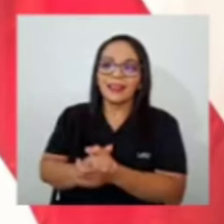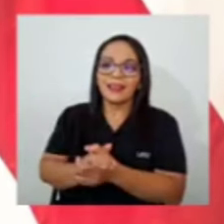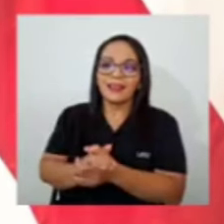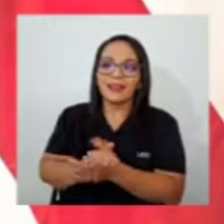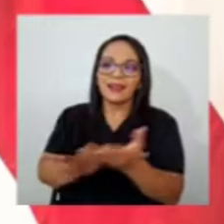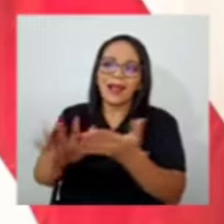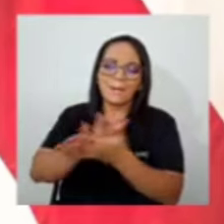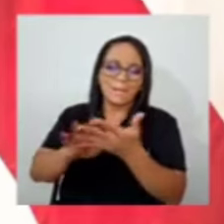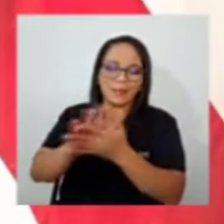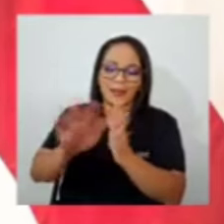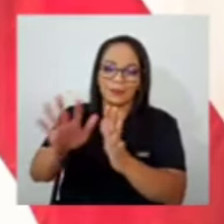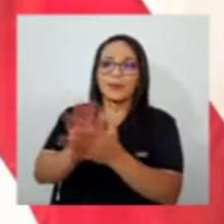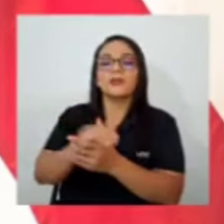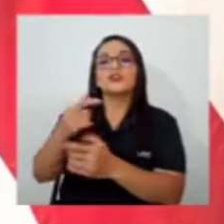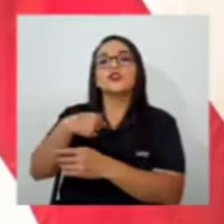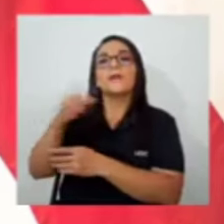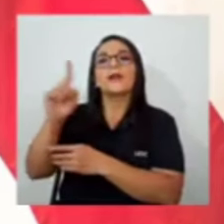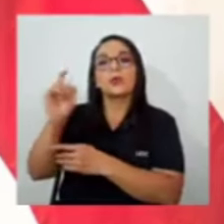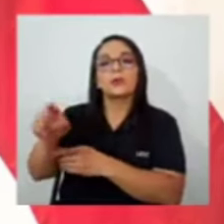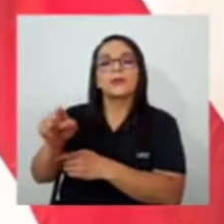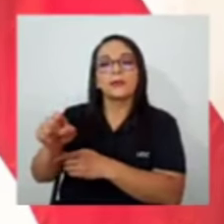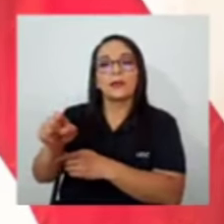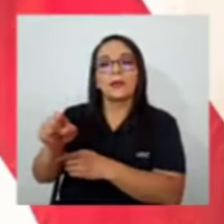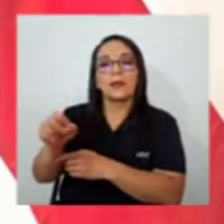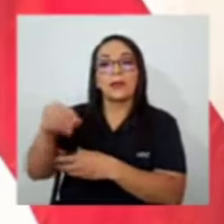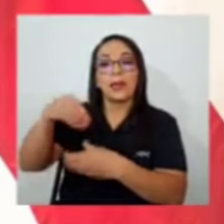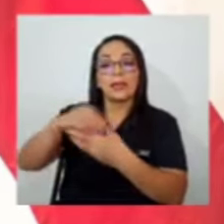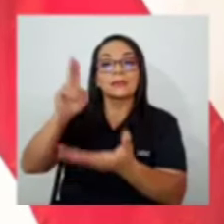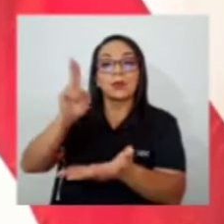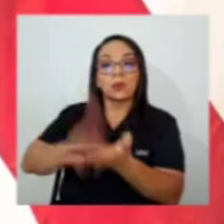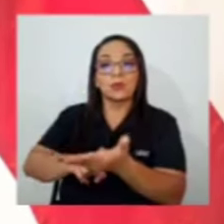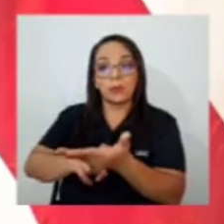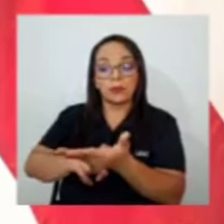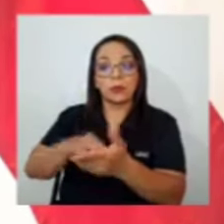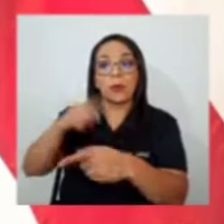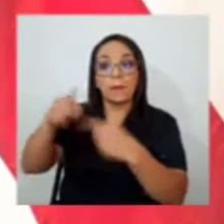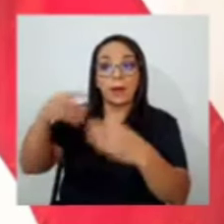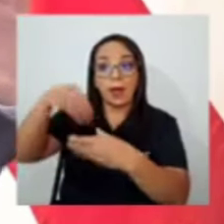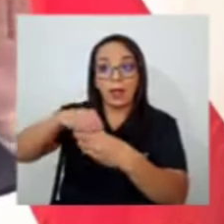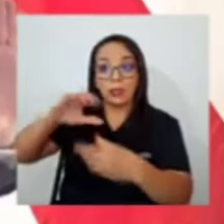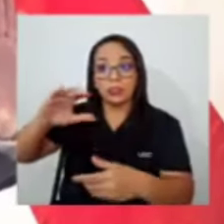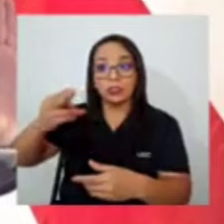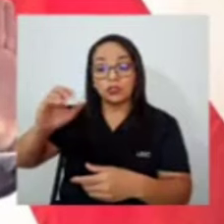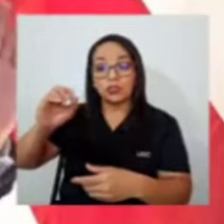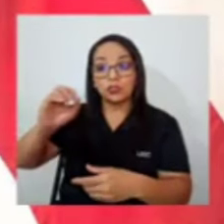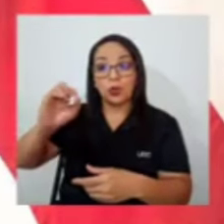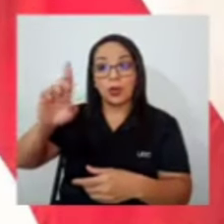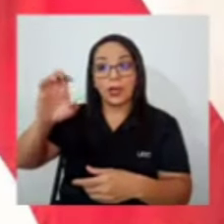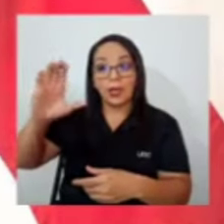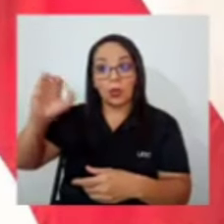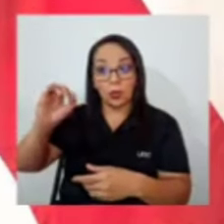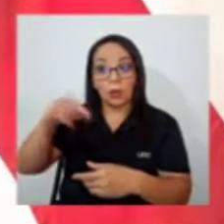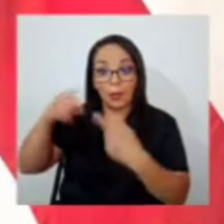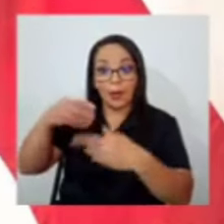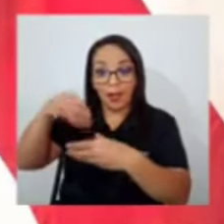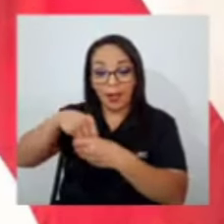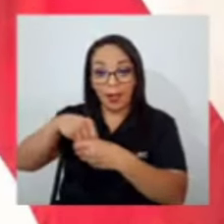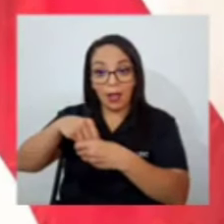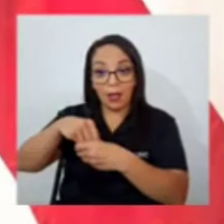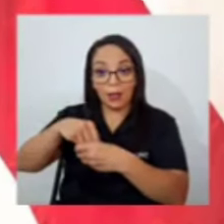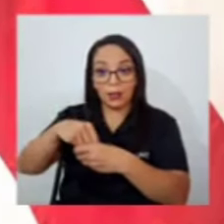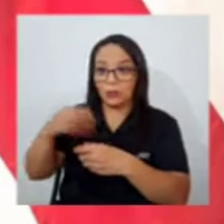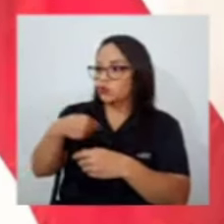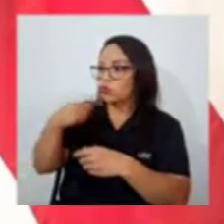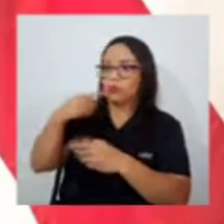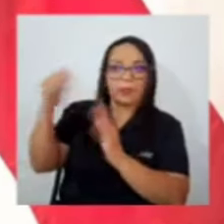yo pregunté y en ese contrato ministra va a ir choreco nada más yo no dije póngalo